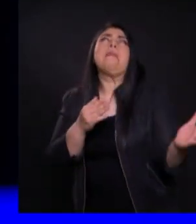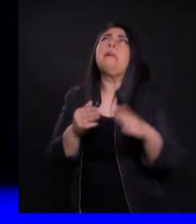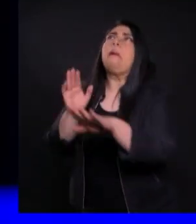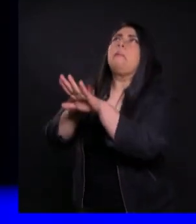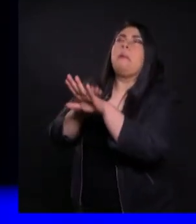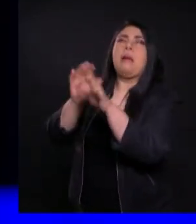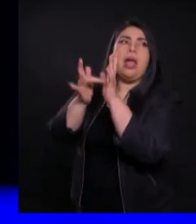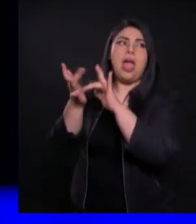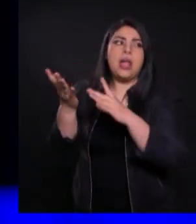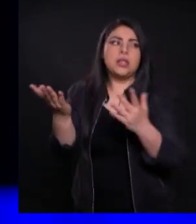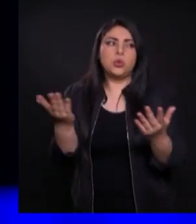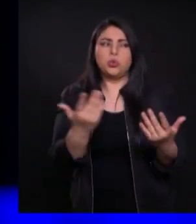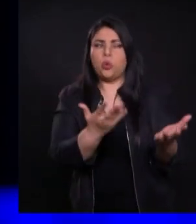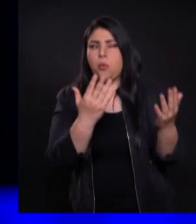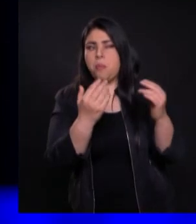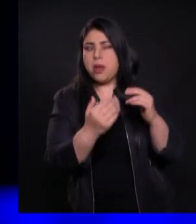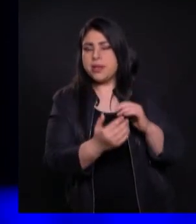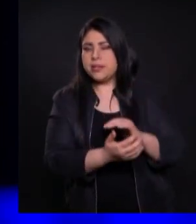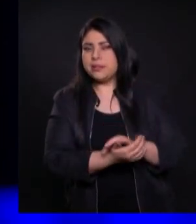bárbaros